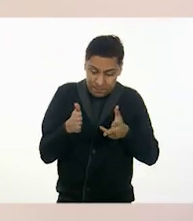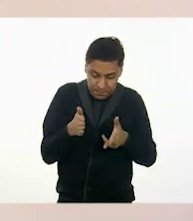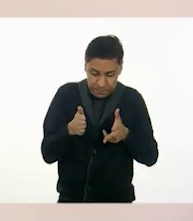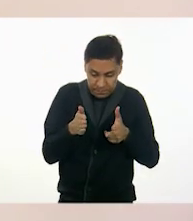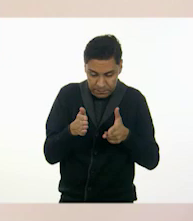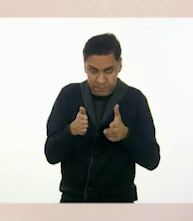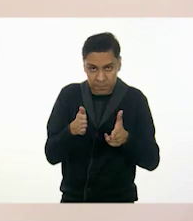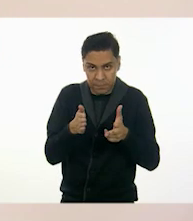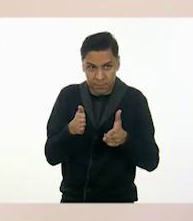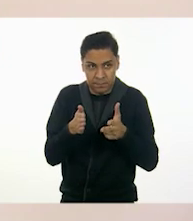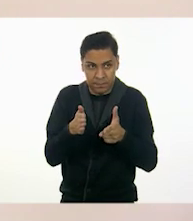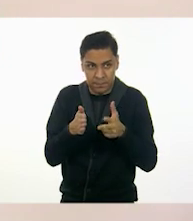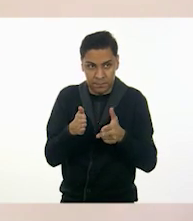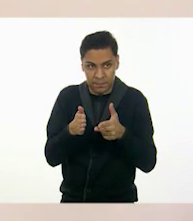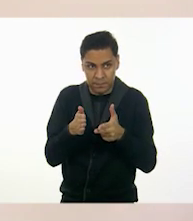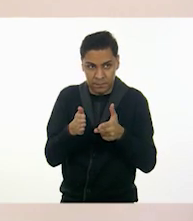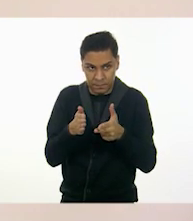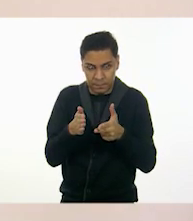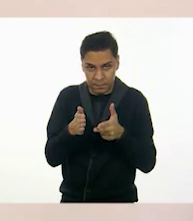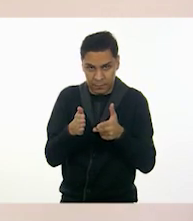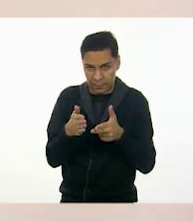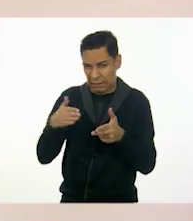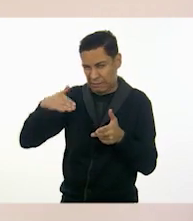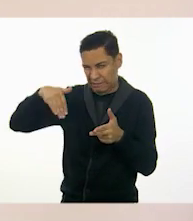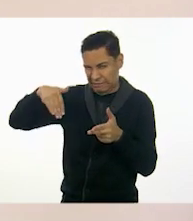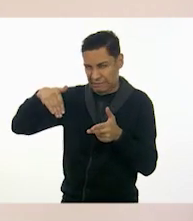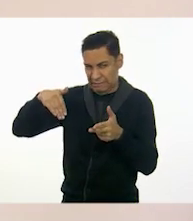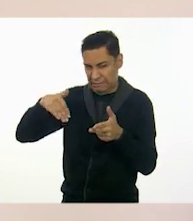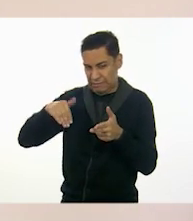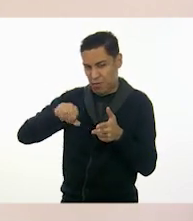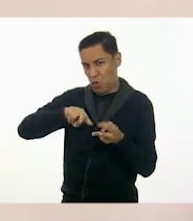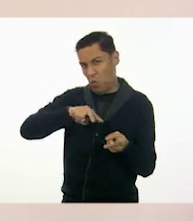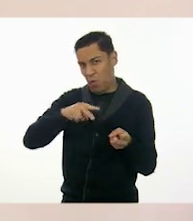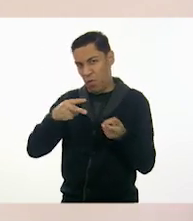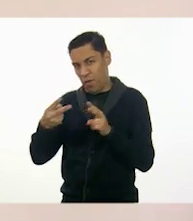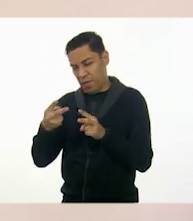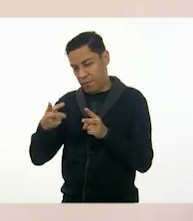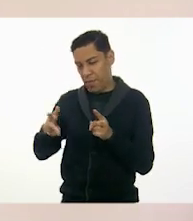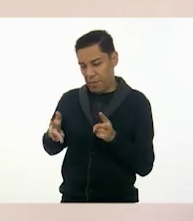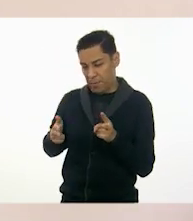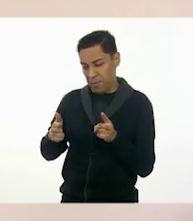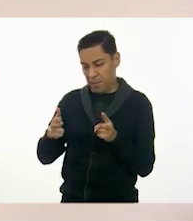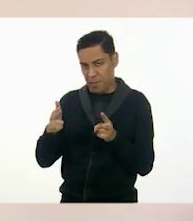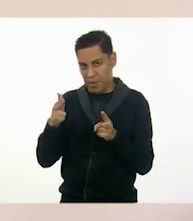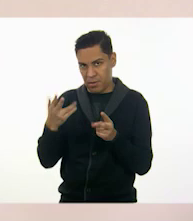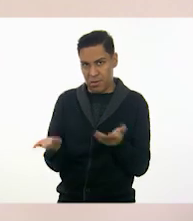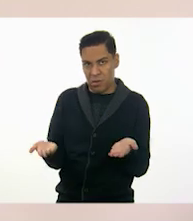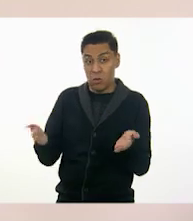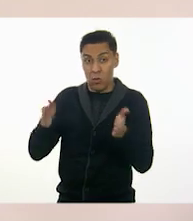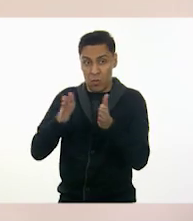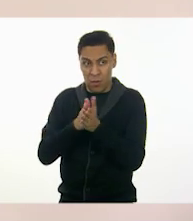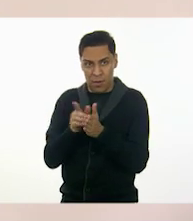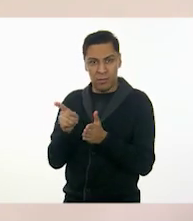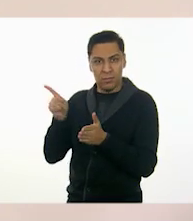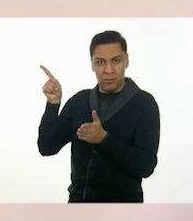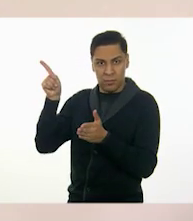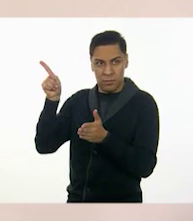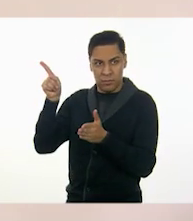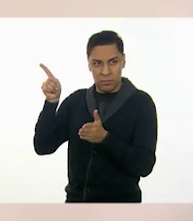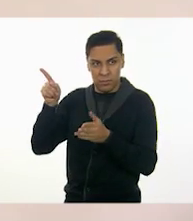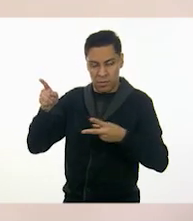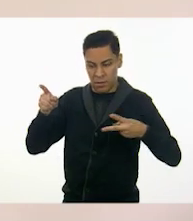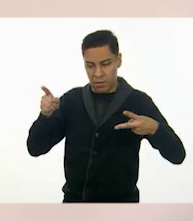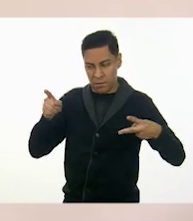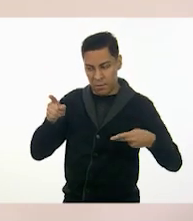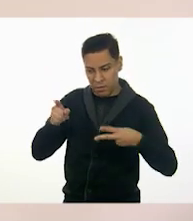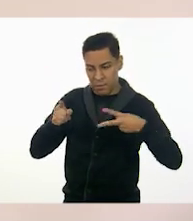Del lado donde no está abierto. Porque la vez pasada lo hicimos largo. Ahora doblas el papel y lo vamos